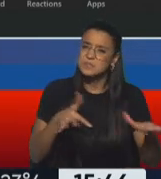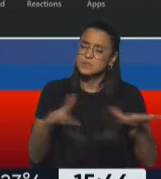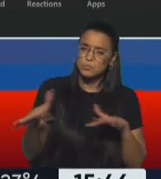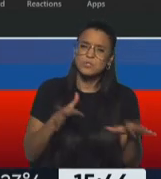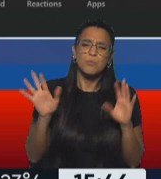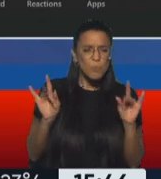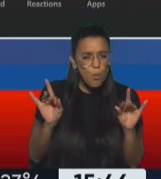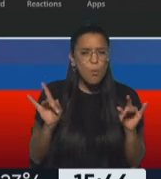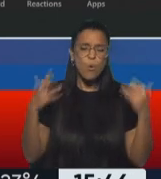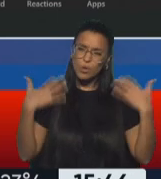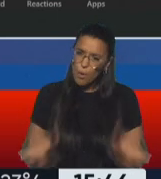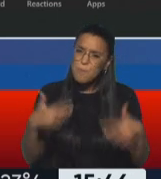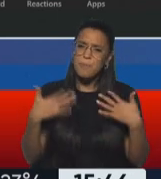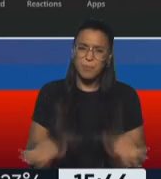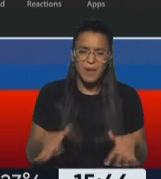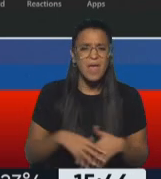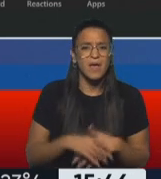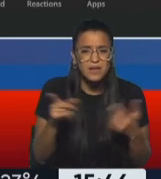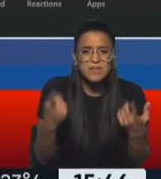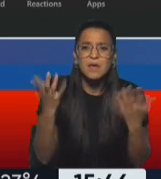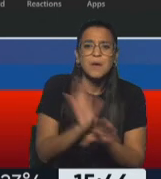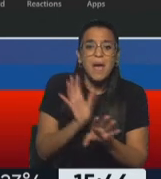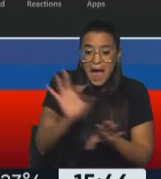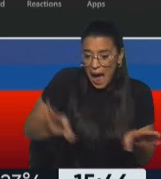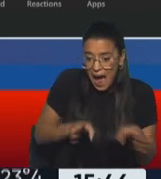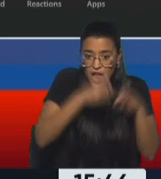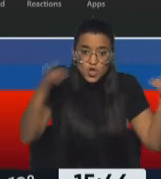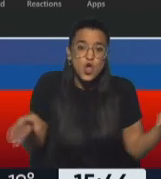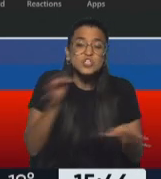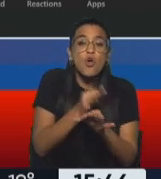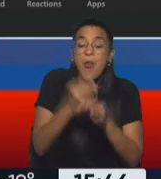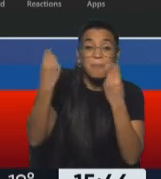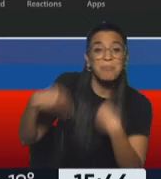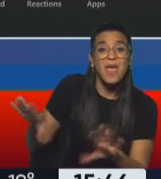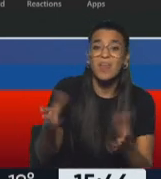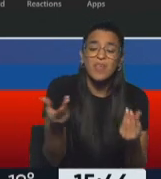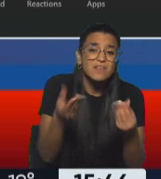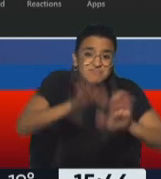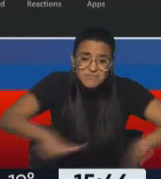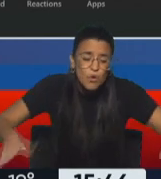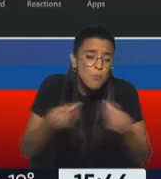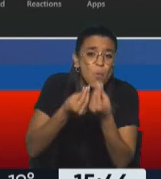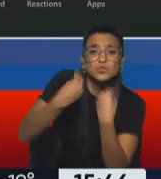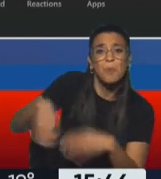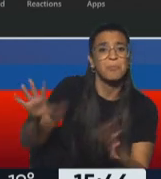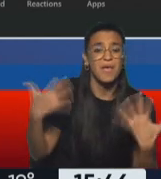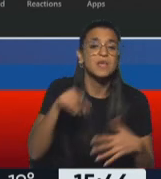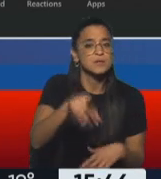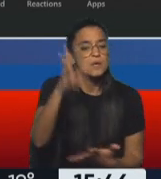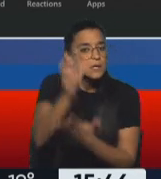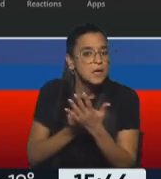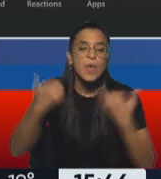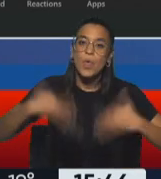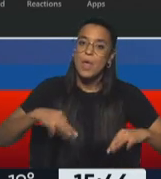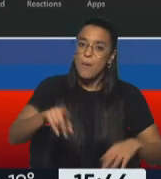complejas, difíciles, se está perdiendo el año escolar para muchos niños, y eso es lo que se tiene que asumir, ese es